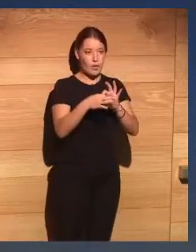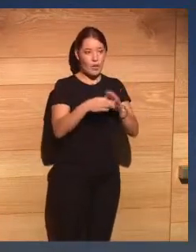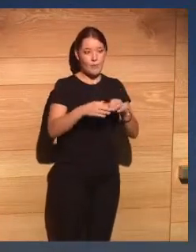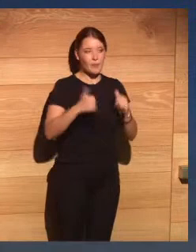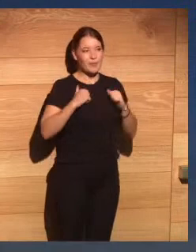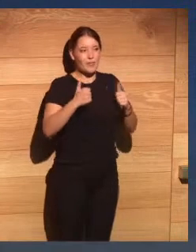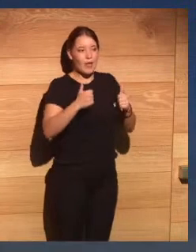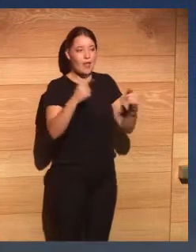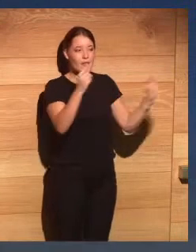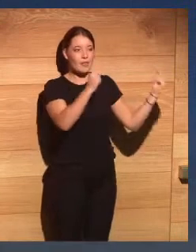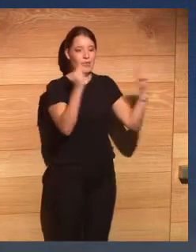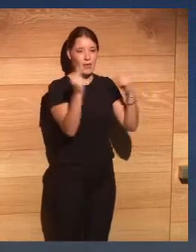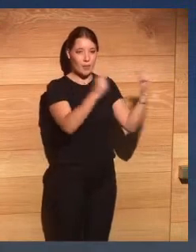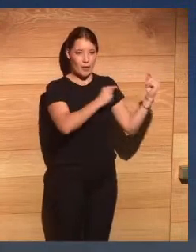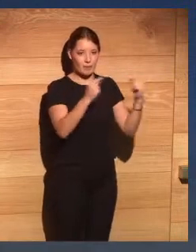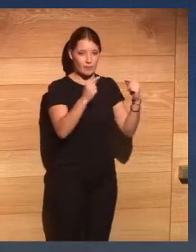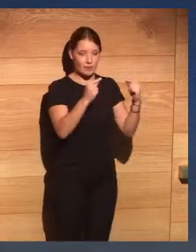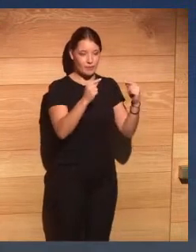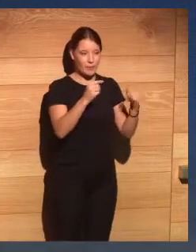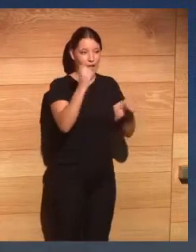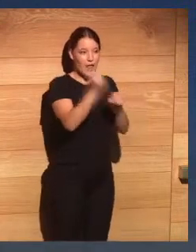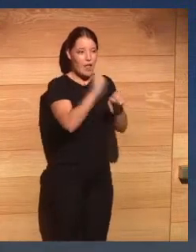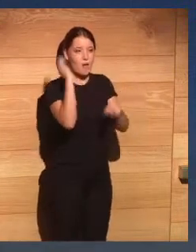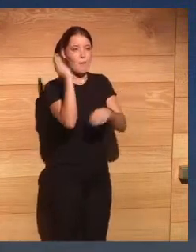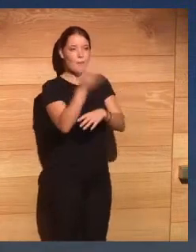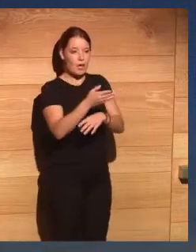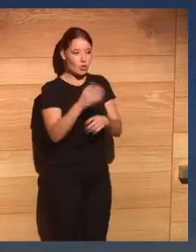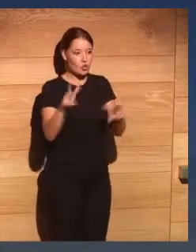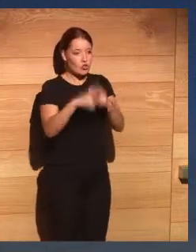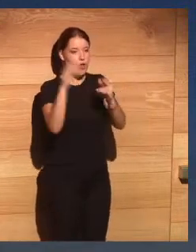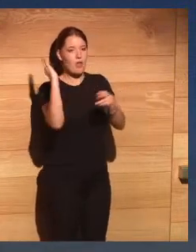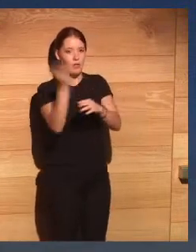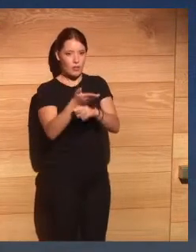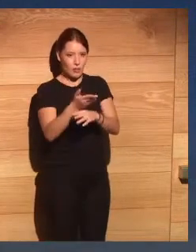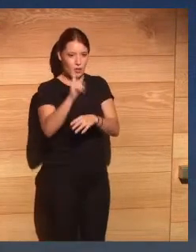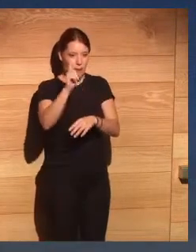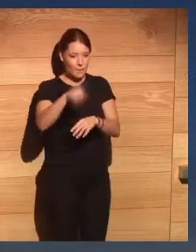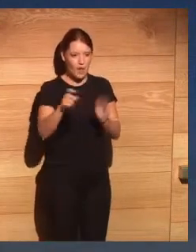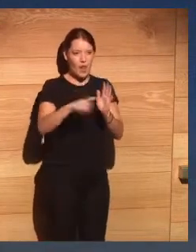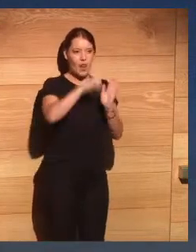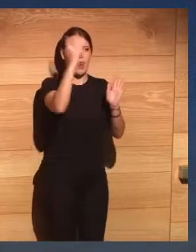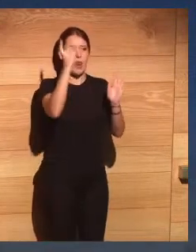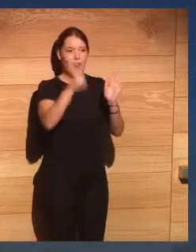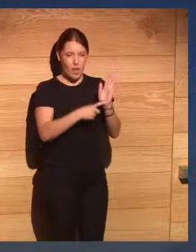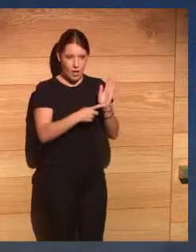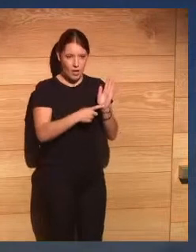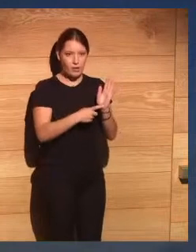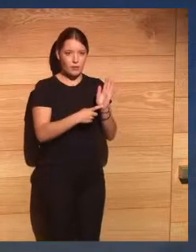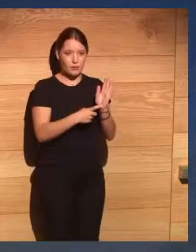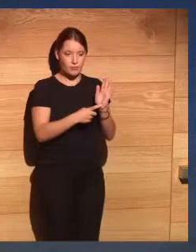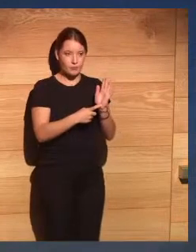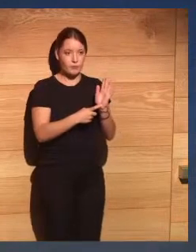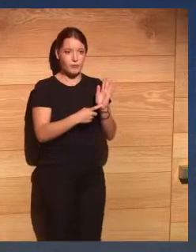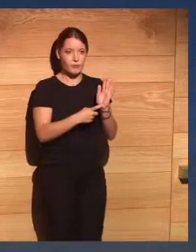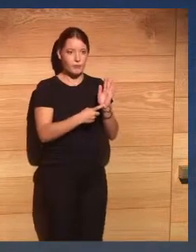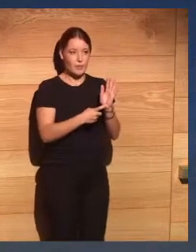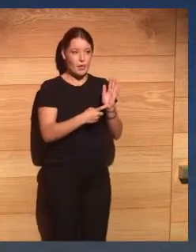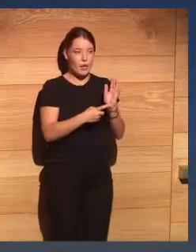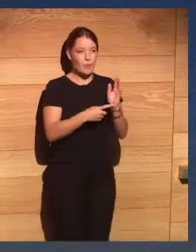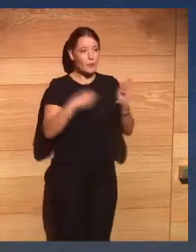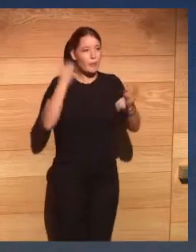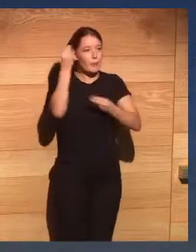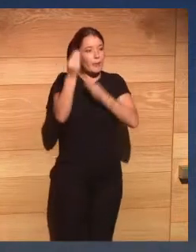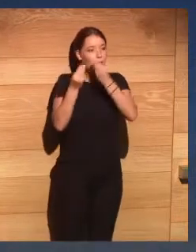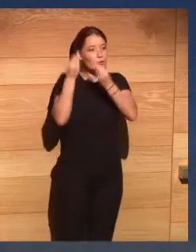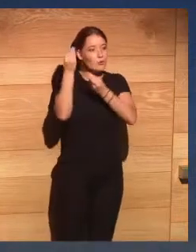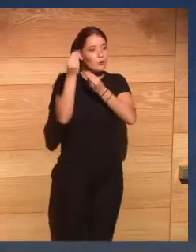los impactos laborales los impactos sociales los impactos legislativos se empiezan a sugerir